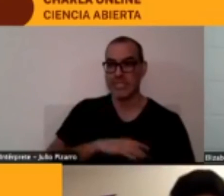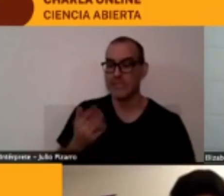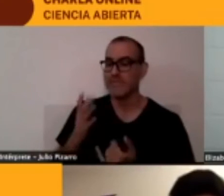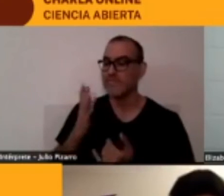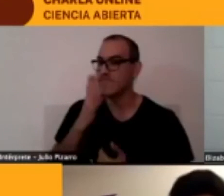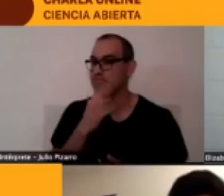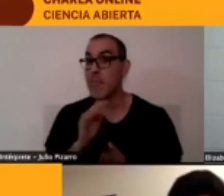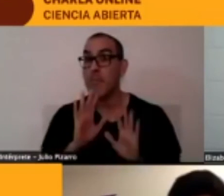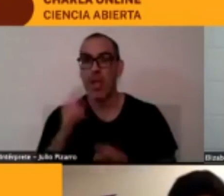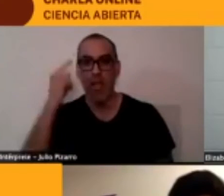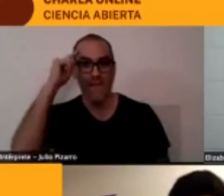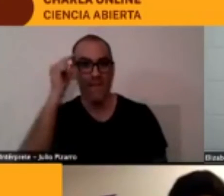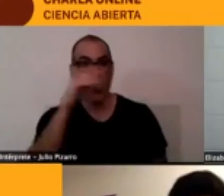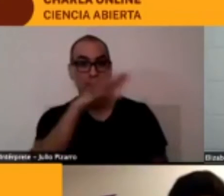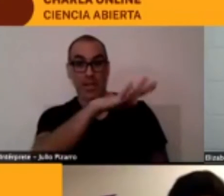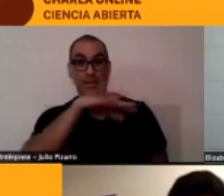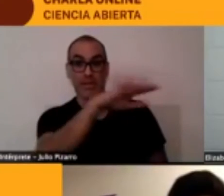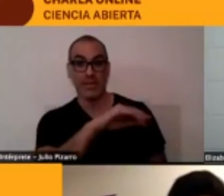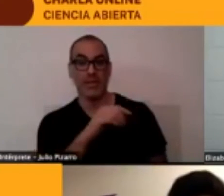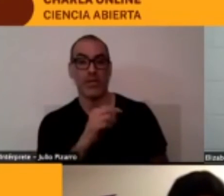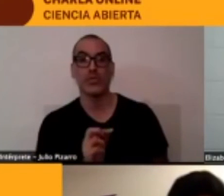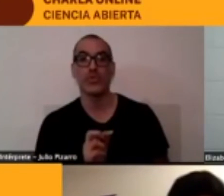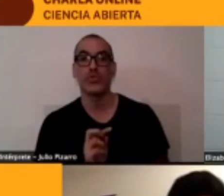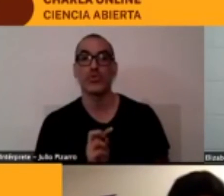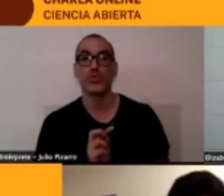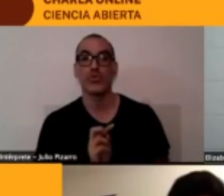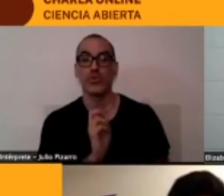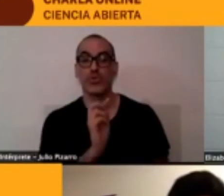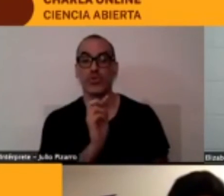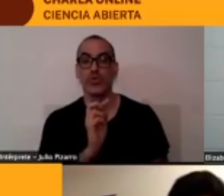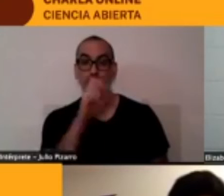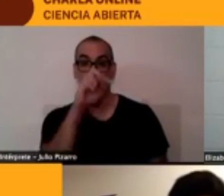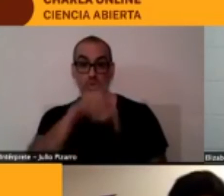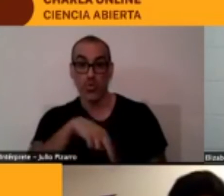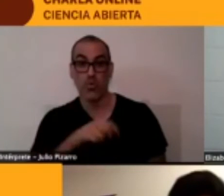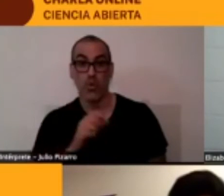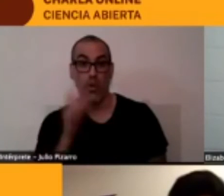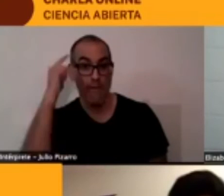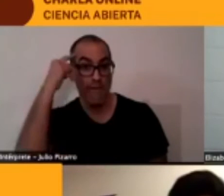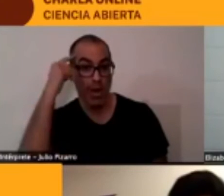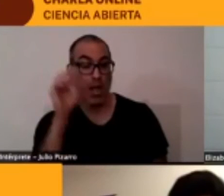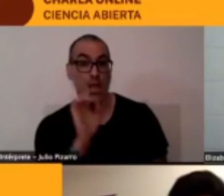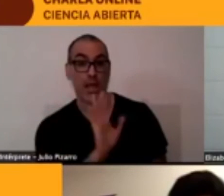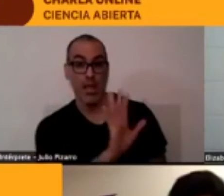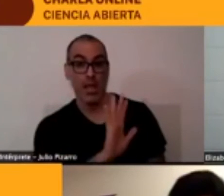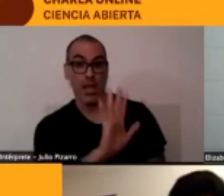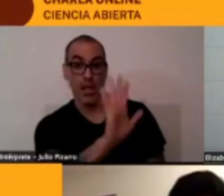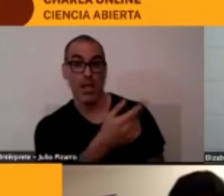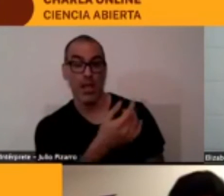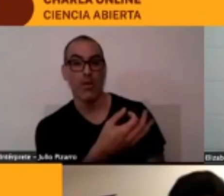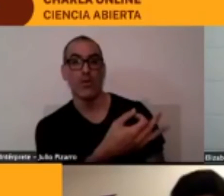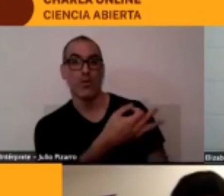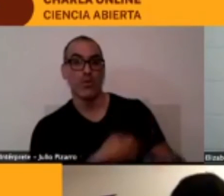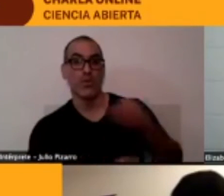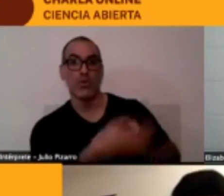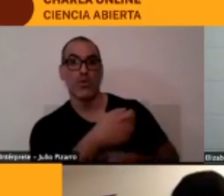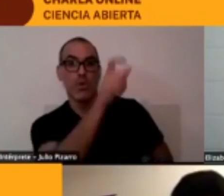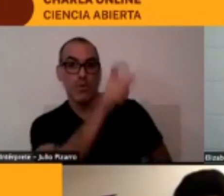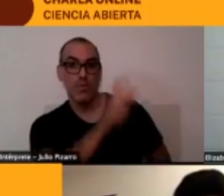boliviano el sur boliviano yo les mencioné de que hay una publicación de Freddy Tarkaya se le llama